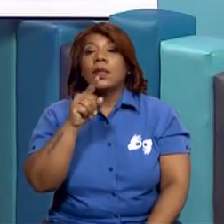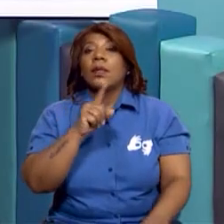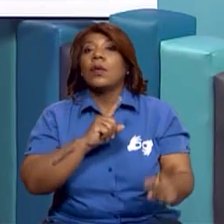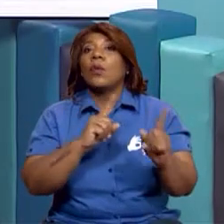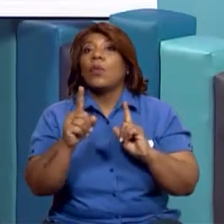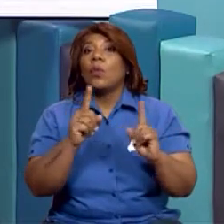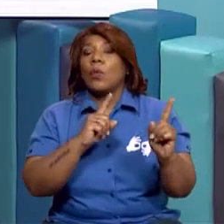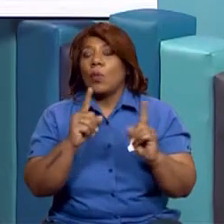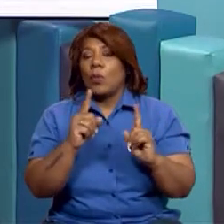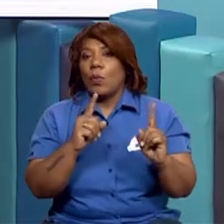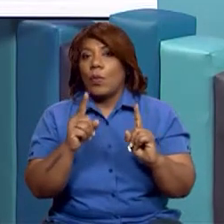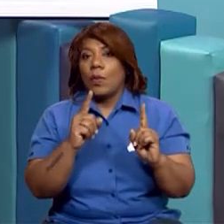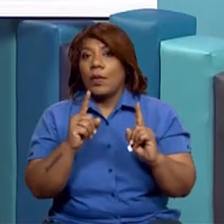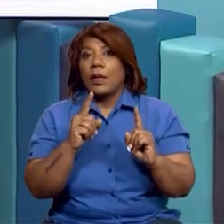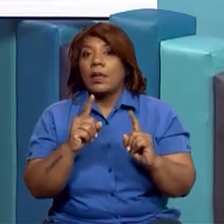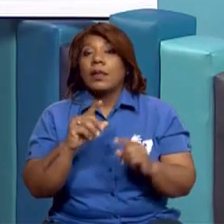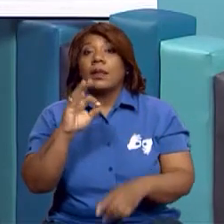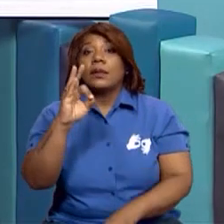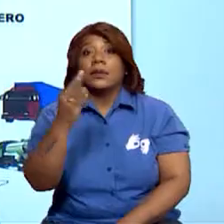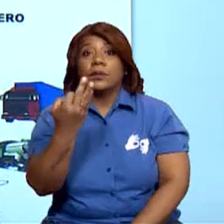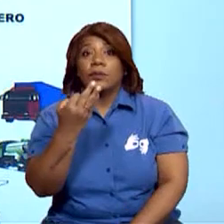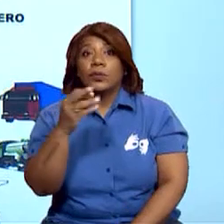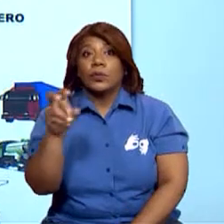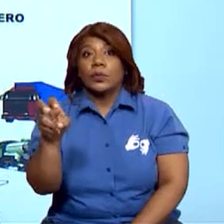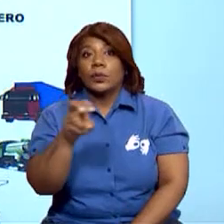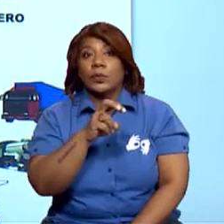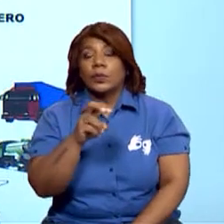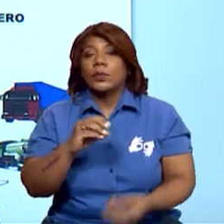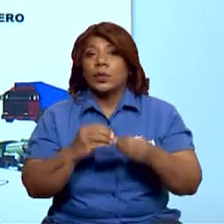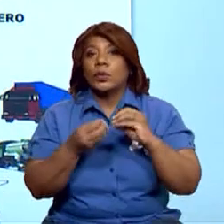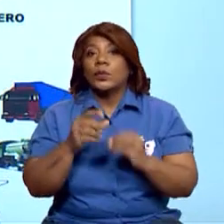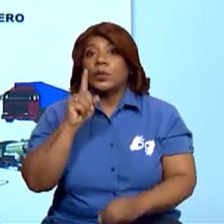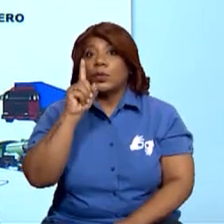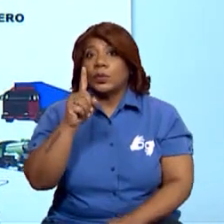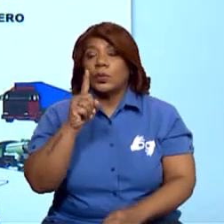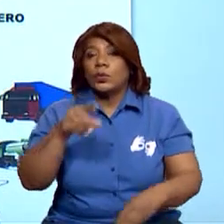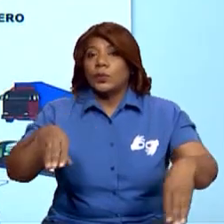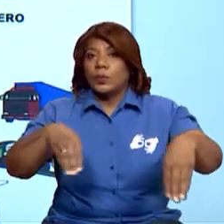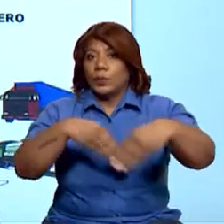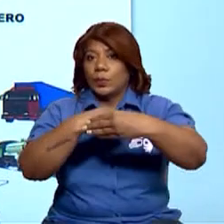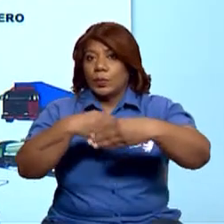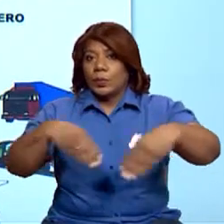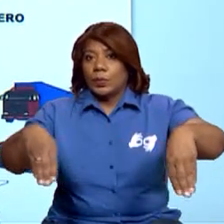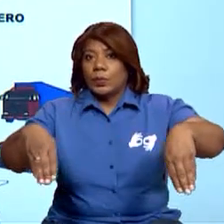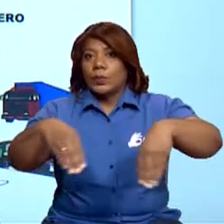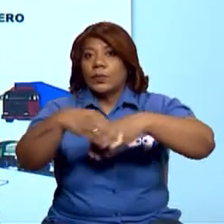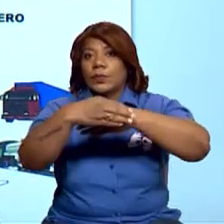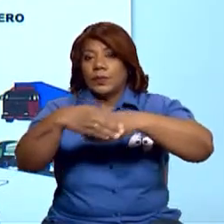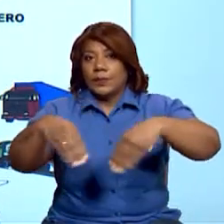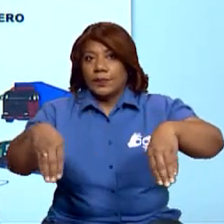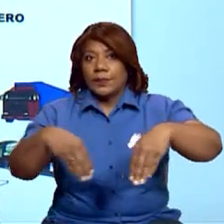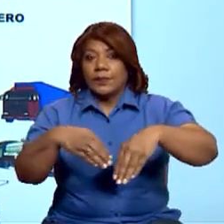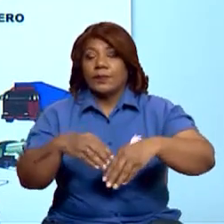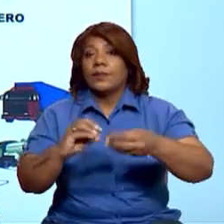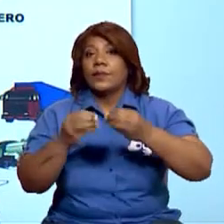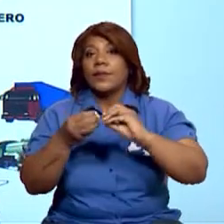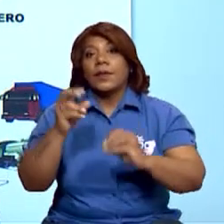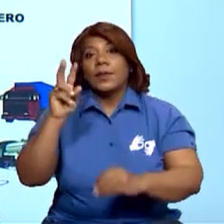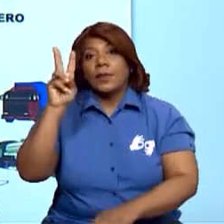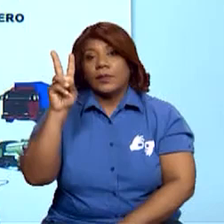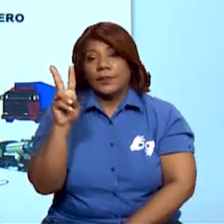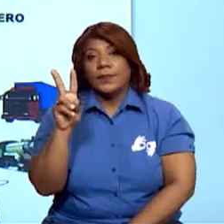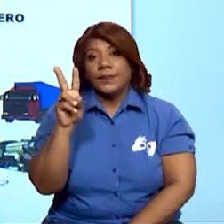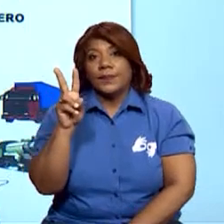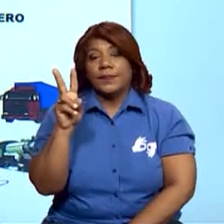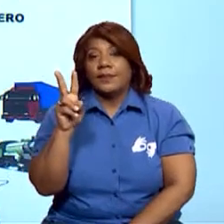que estamos observando. El número uno va a ser terrestre. El número dos,